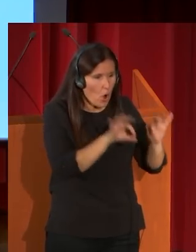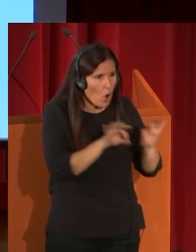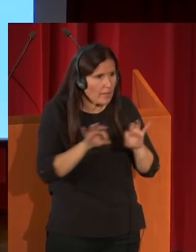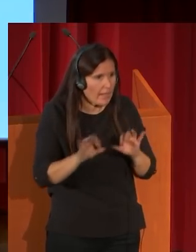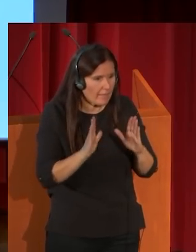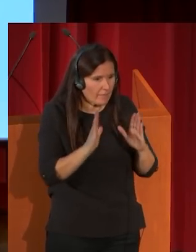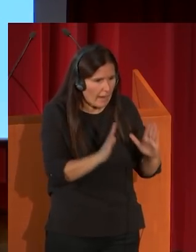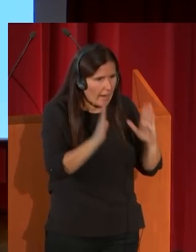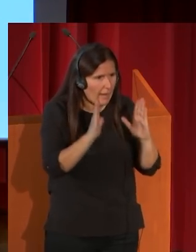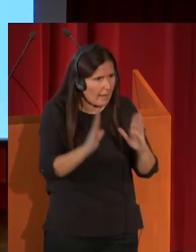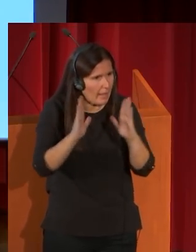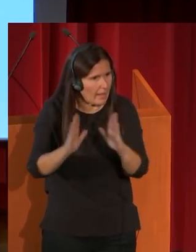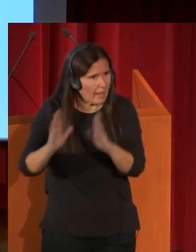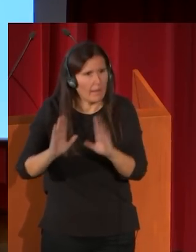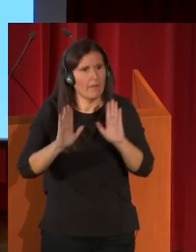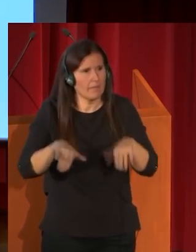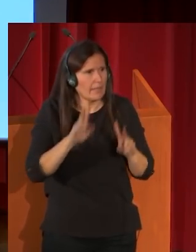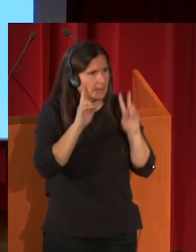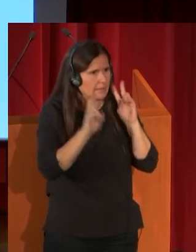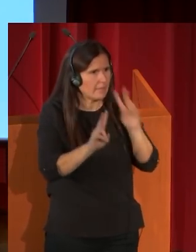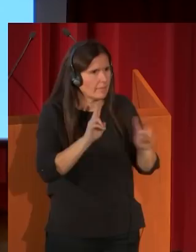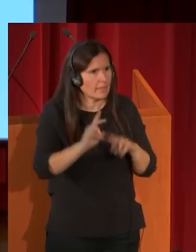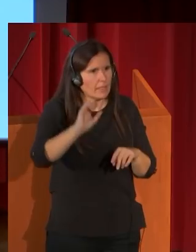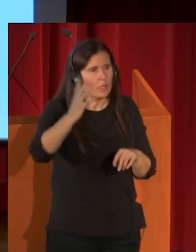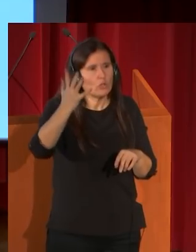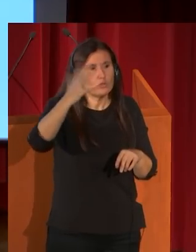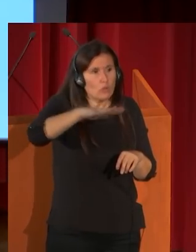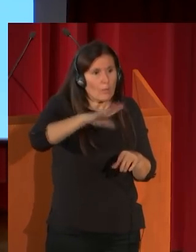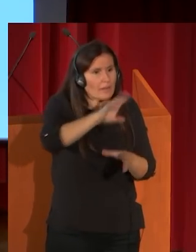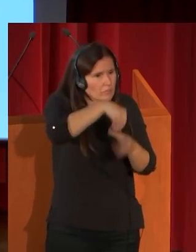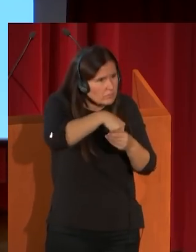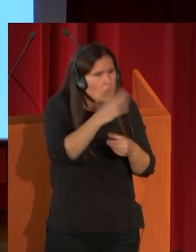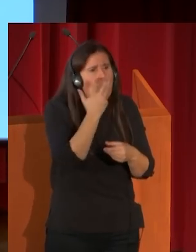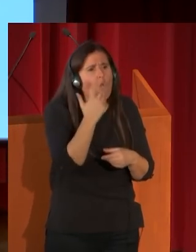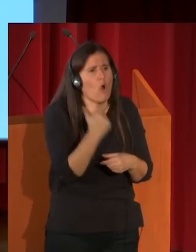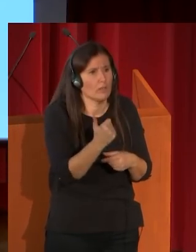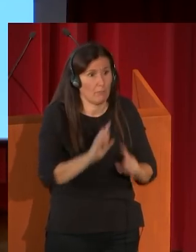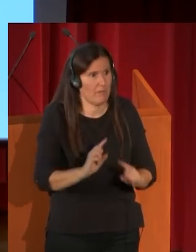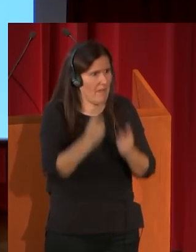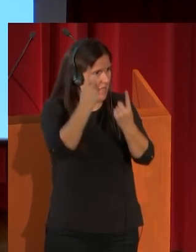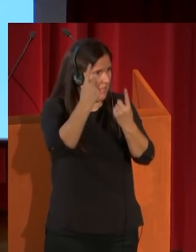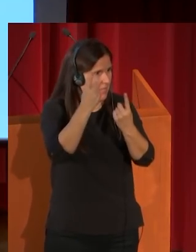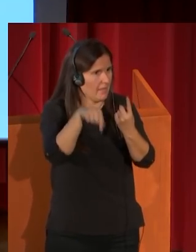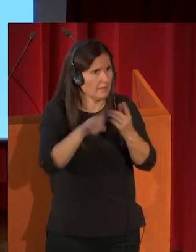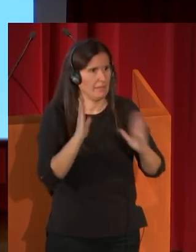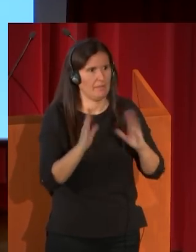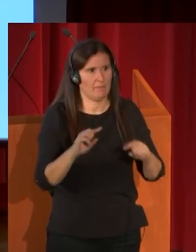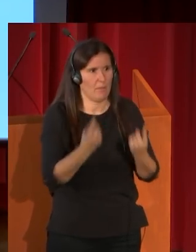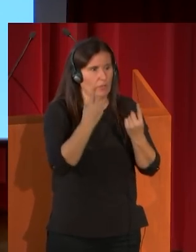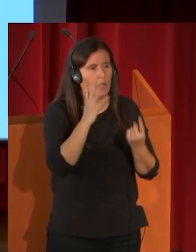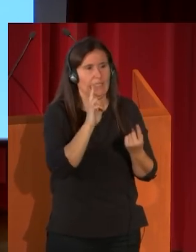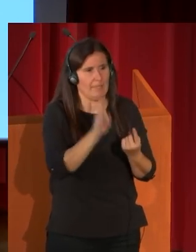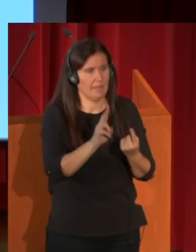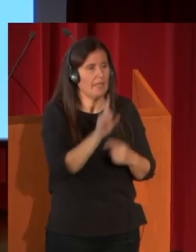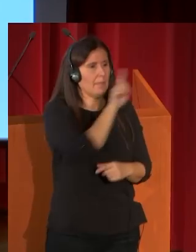estamos viendo las sombras coloreadas por vez primera. Esto es el primer momento en que se ve ya en